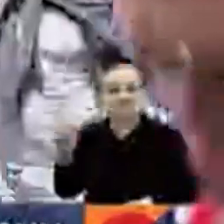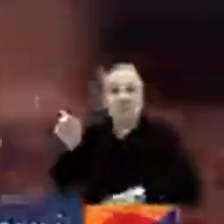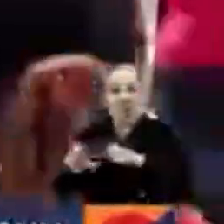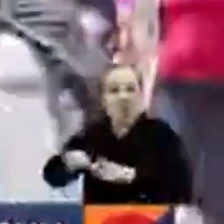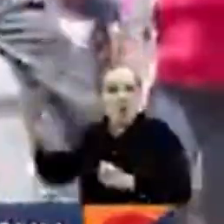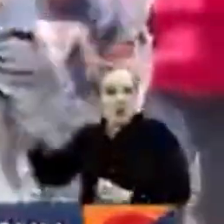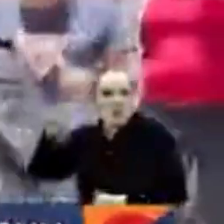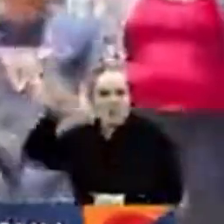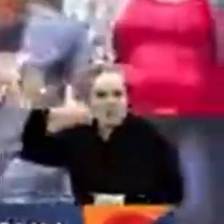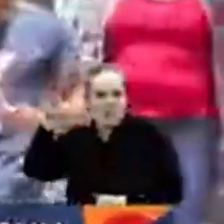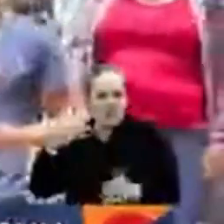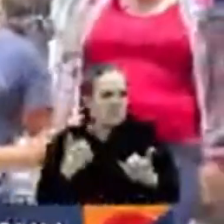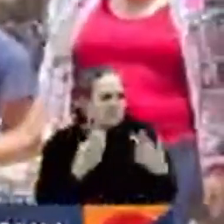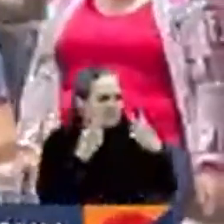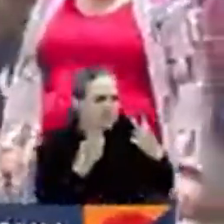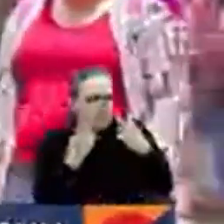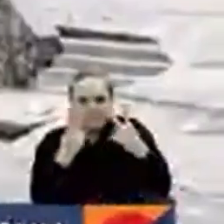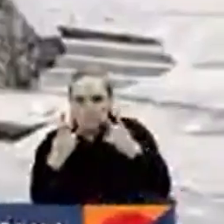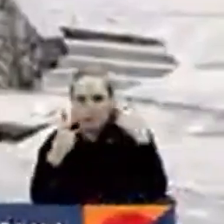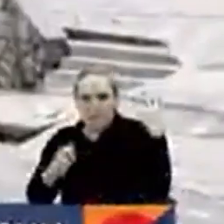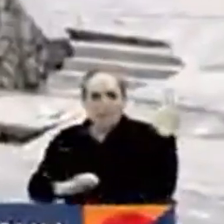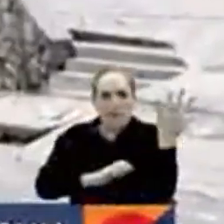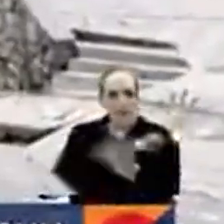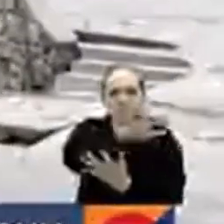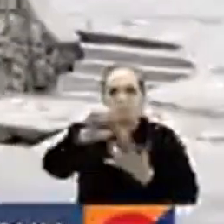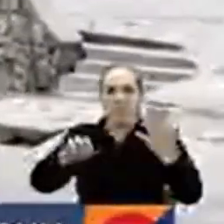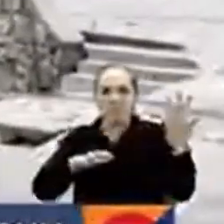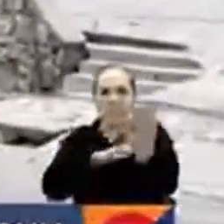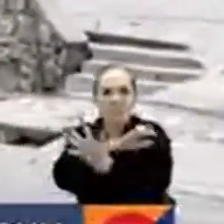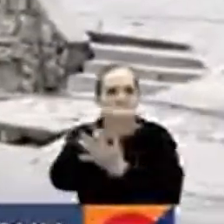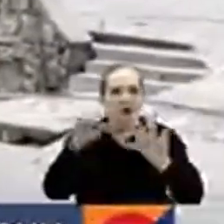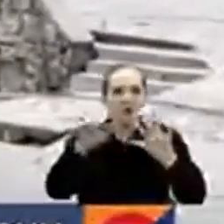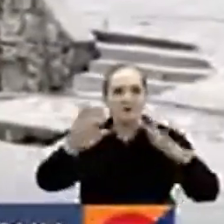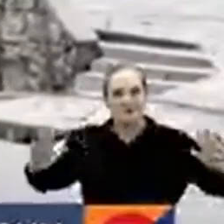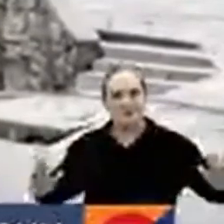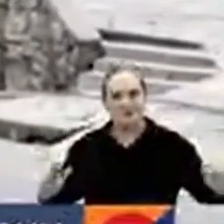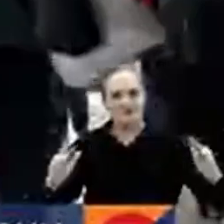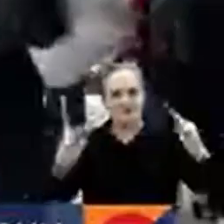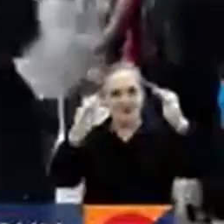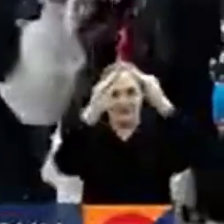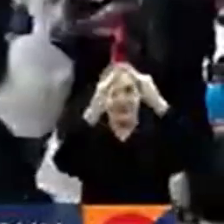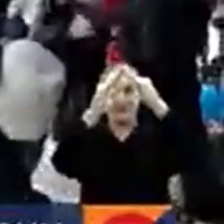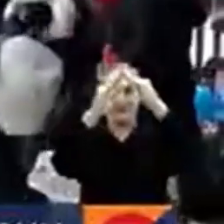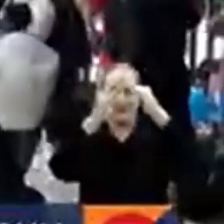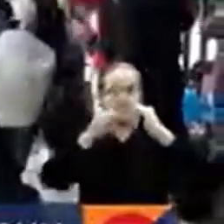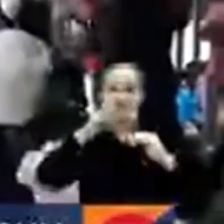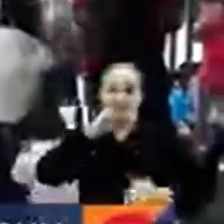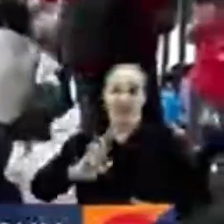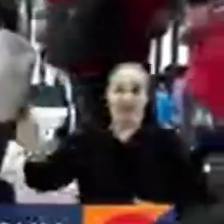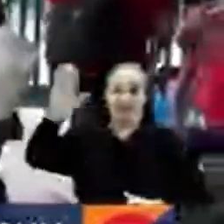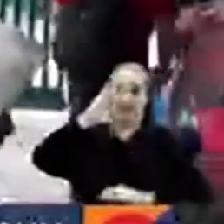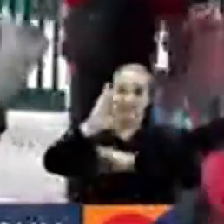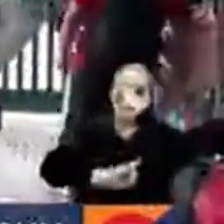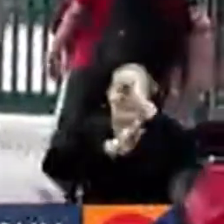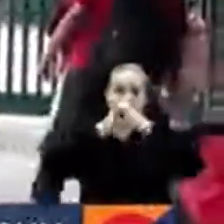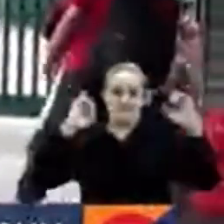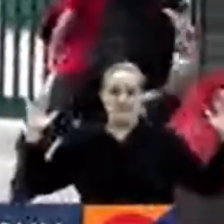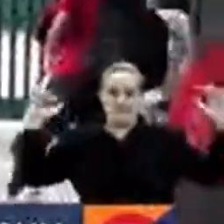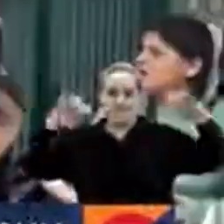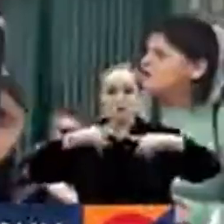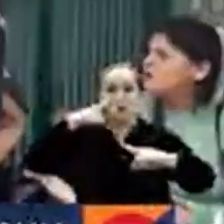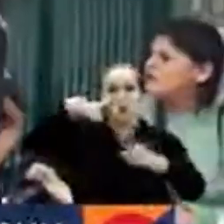de los actos de disidencia civil truncó de nuevo la normalidad de la joya inca y eje del turismo nacional. Más de 400